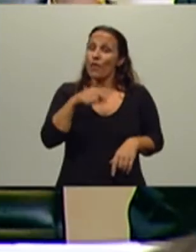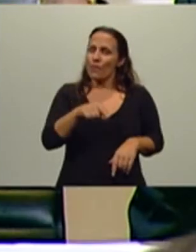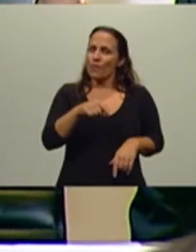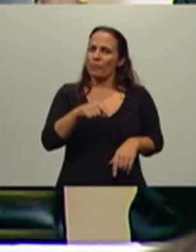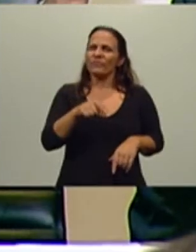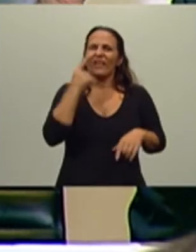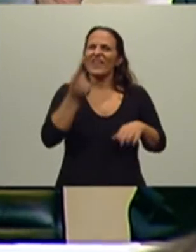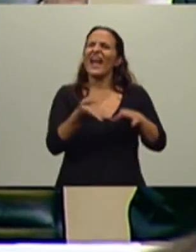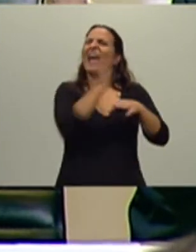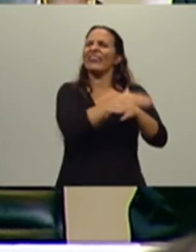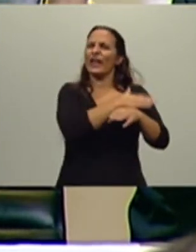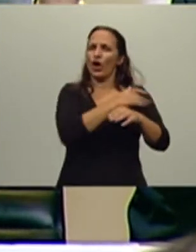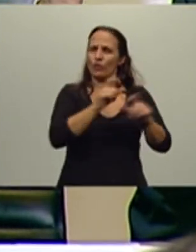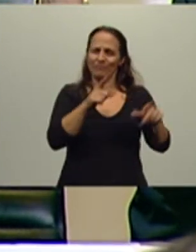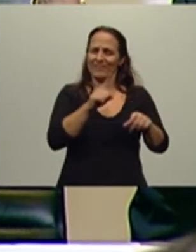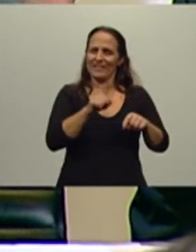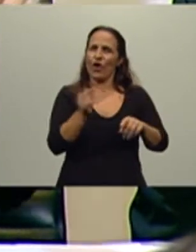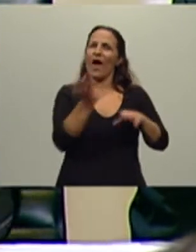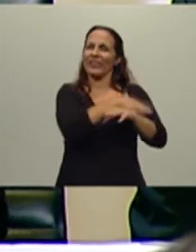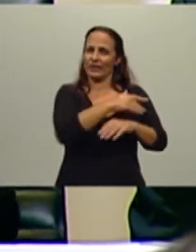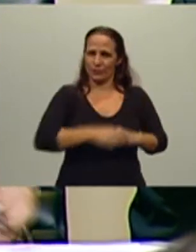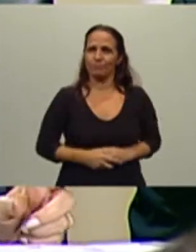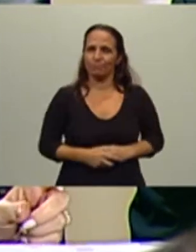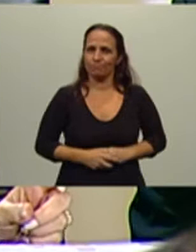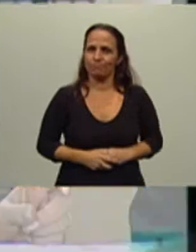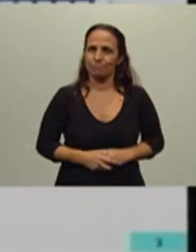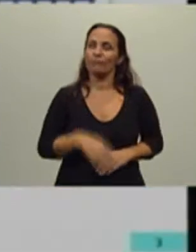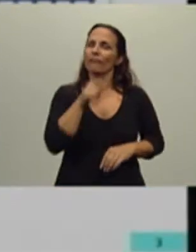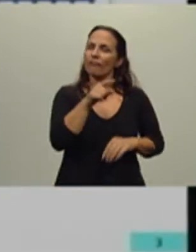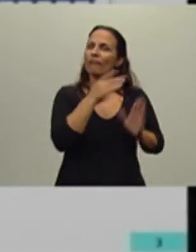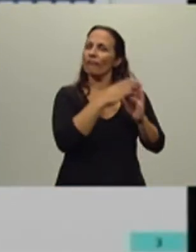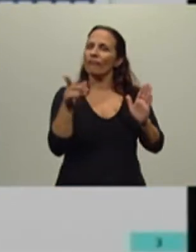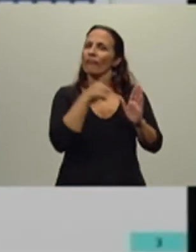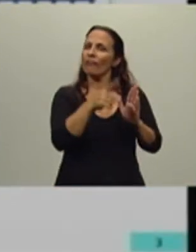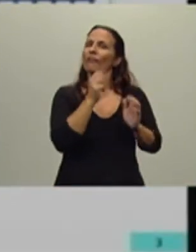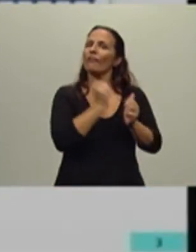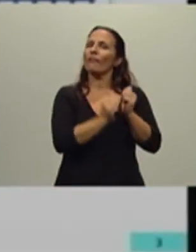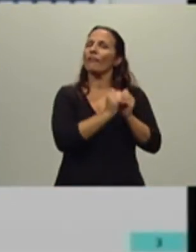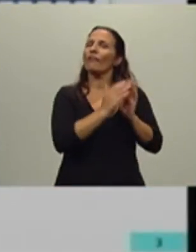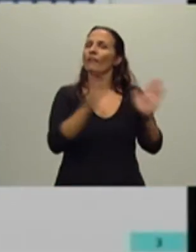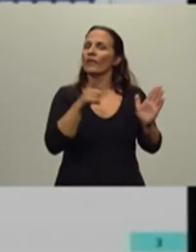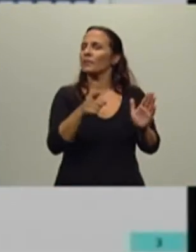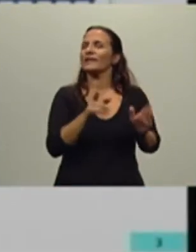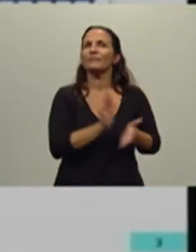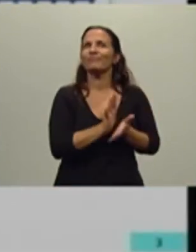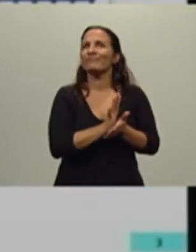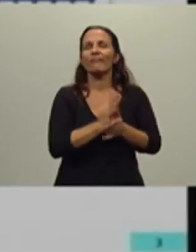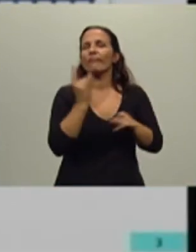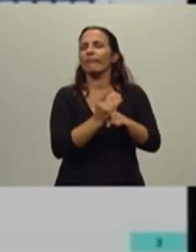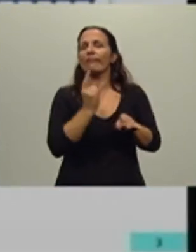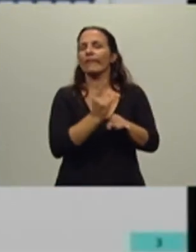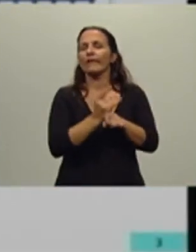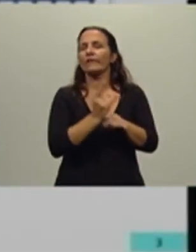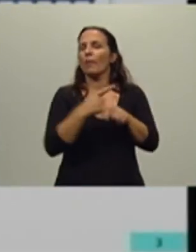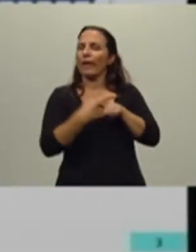el anterior por favor, antes que eso, eso. Esta es la historia, porque ha habido siempre una gran discusión desde